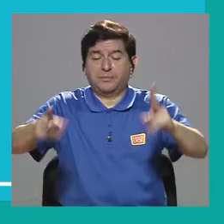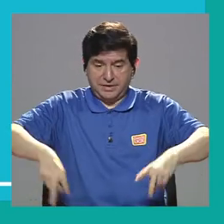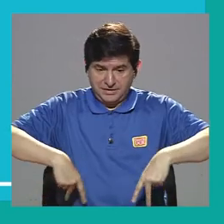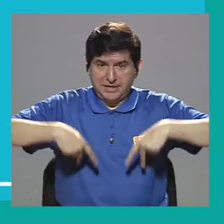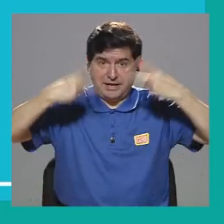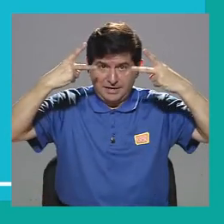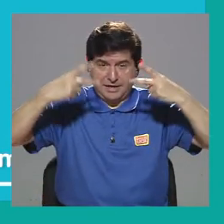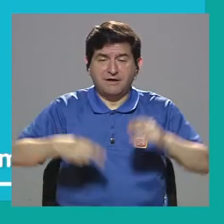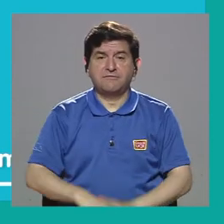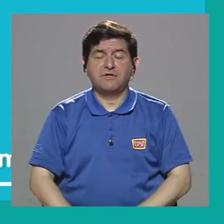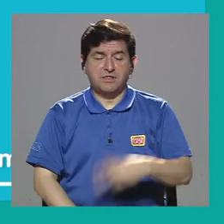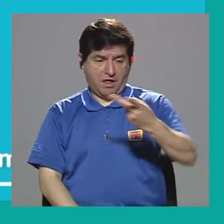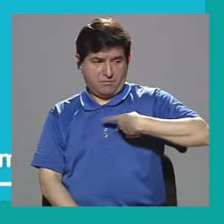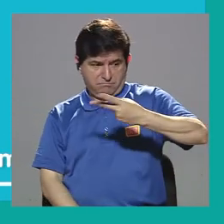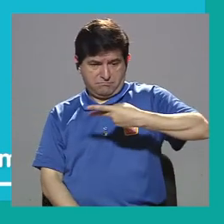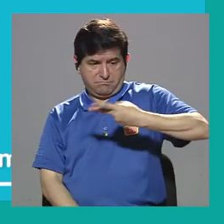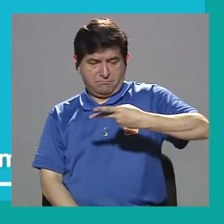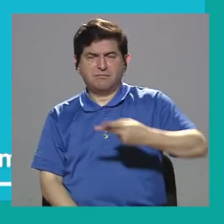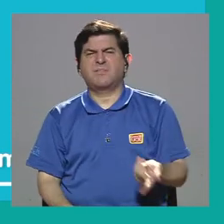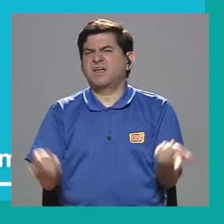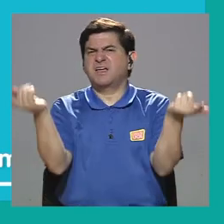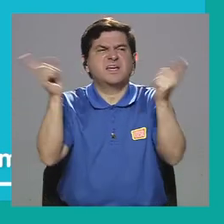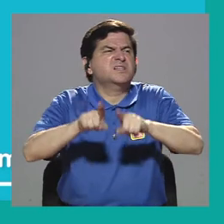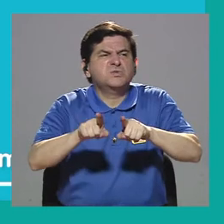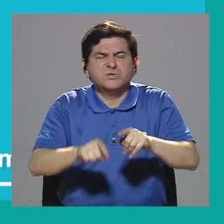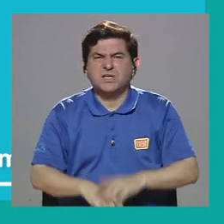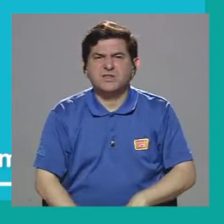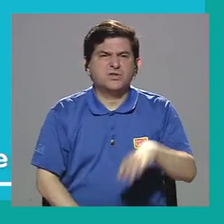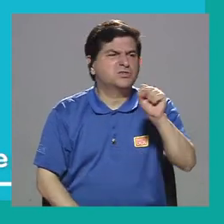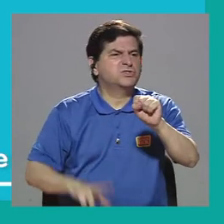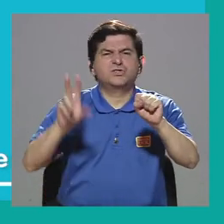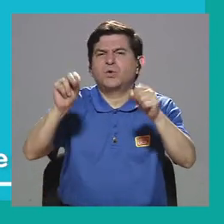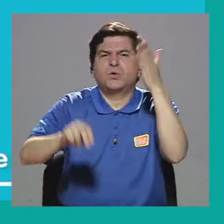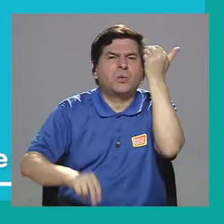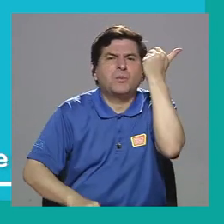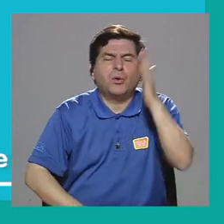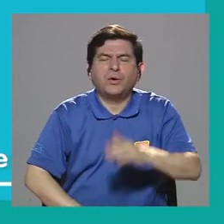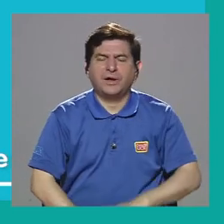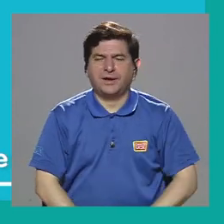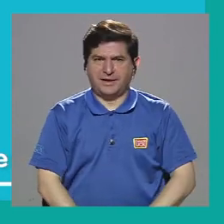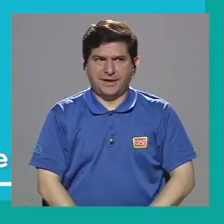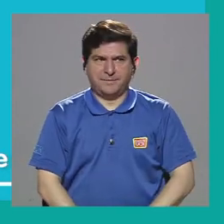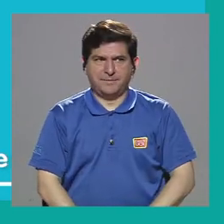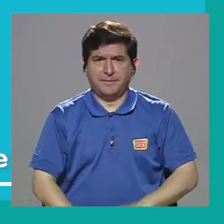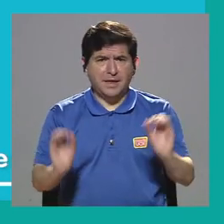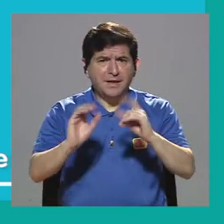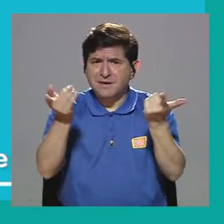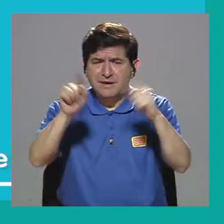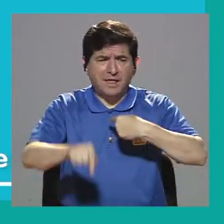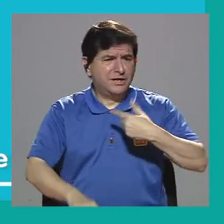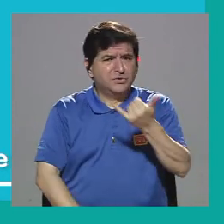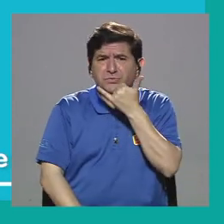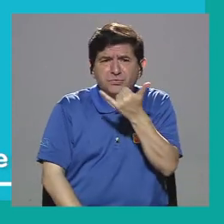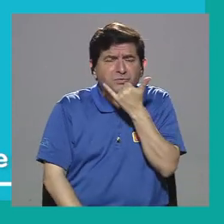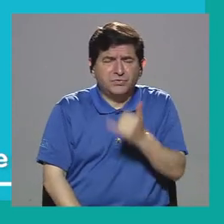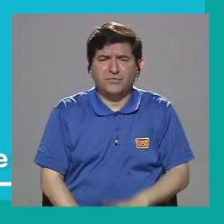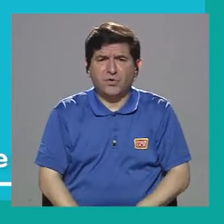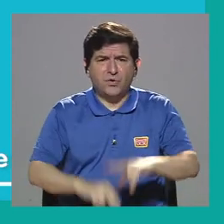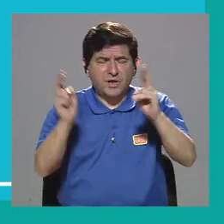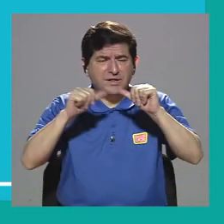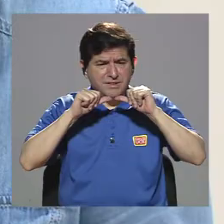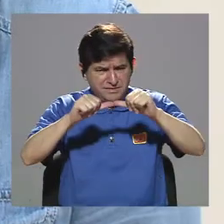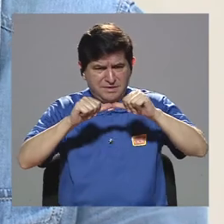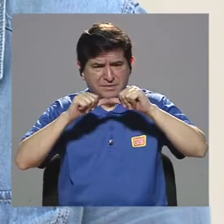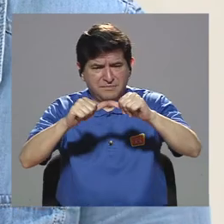como estamos vos y yo comentando qué pasó y por qué sí y por qué no y no pasa nada si me equivoco el tema es seguir